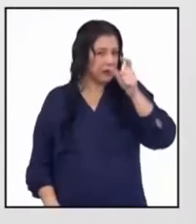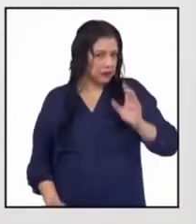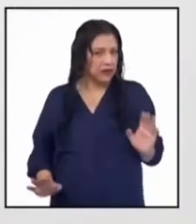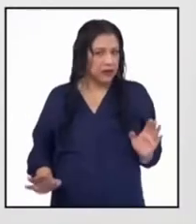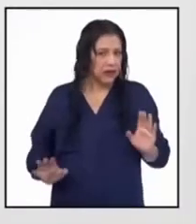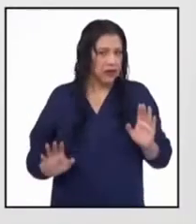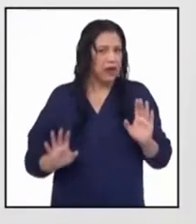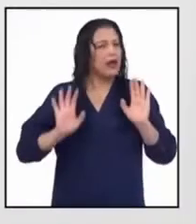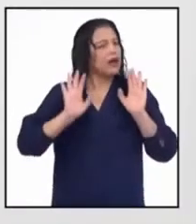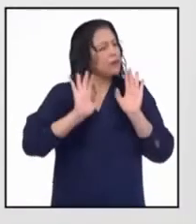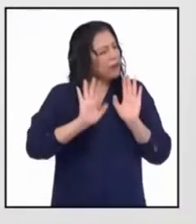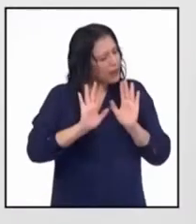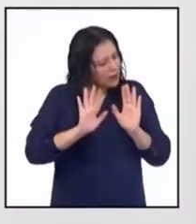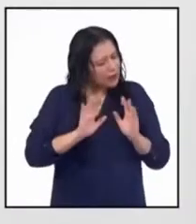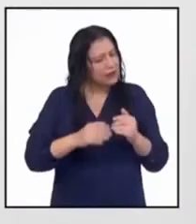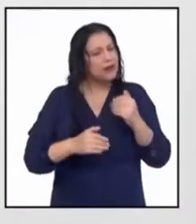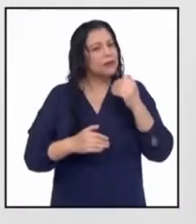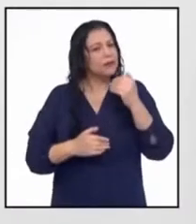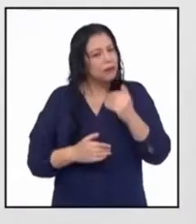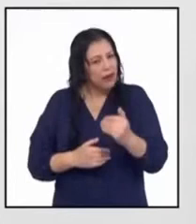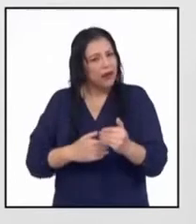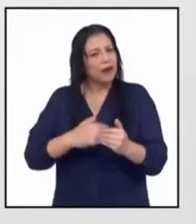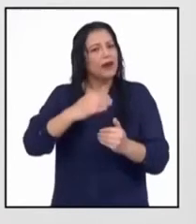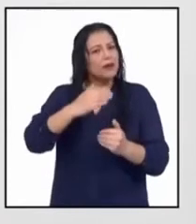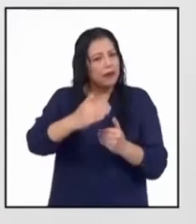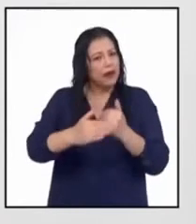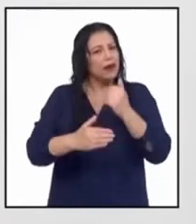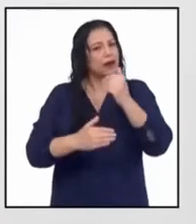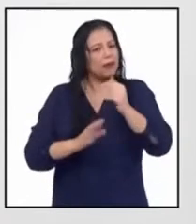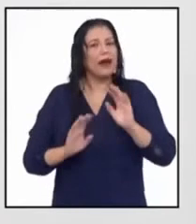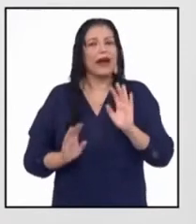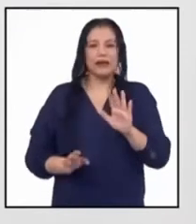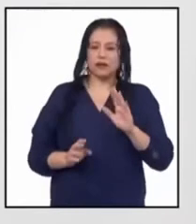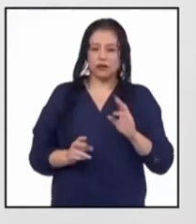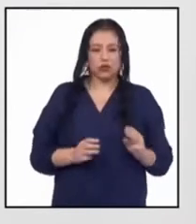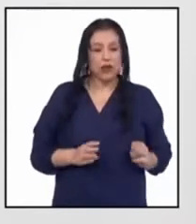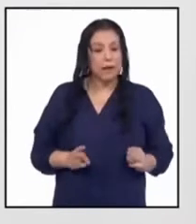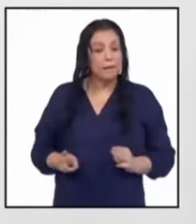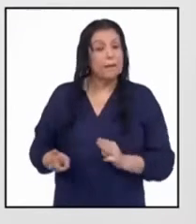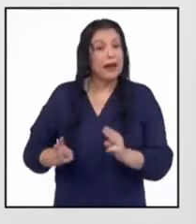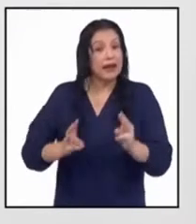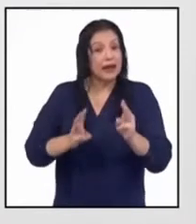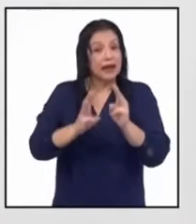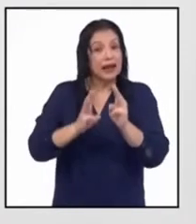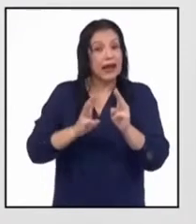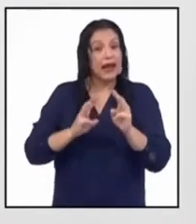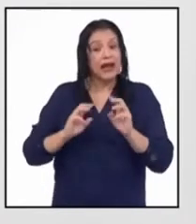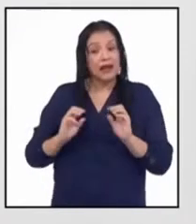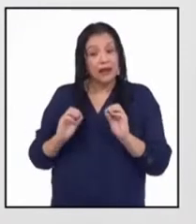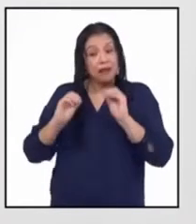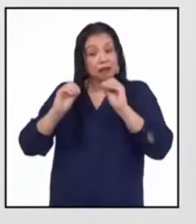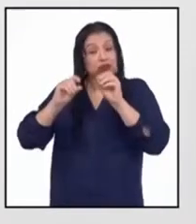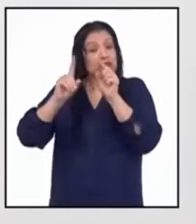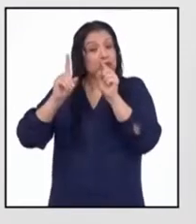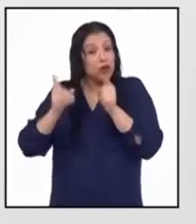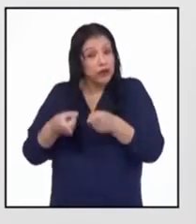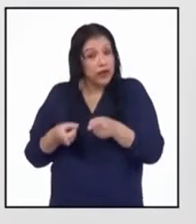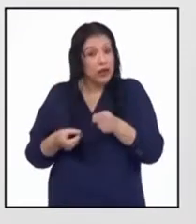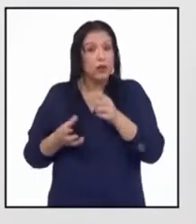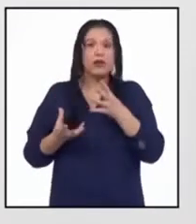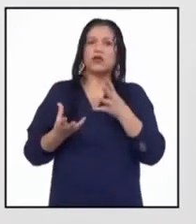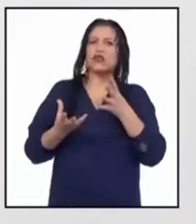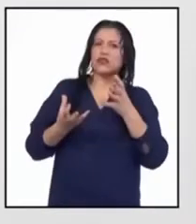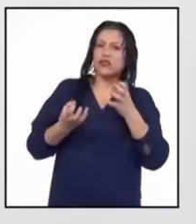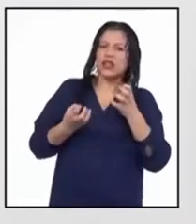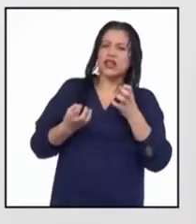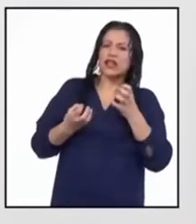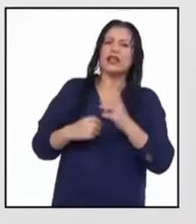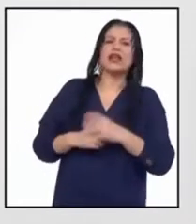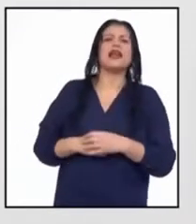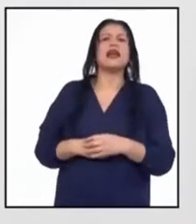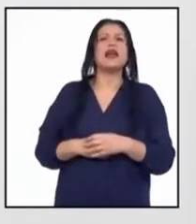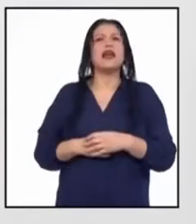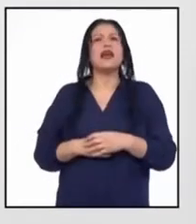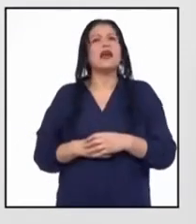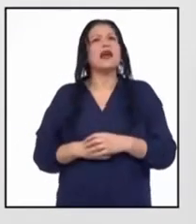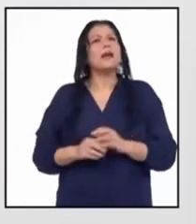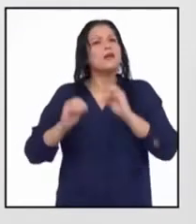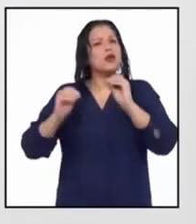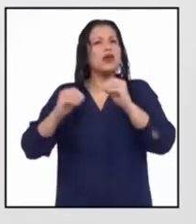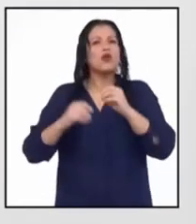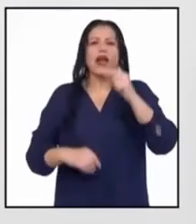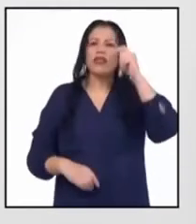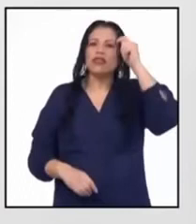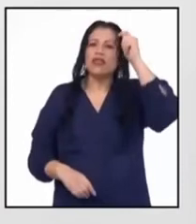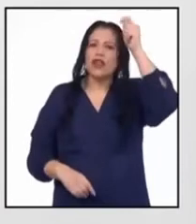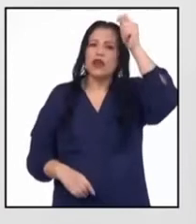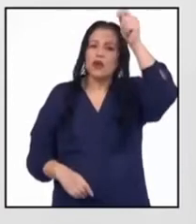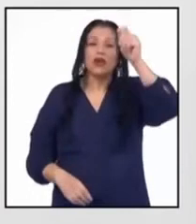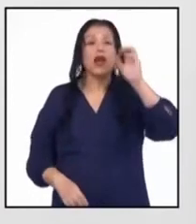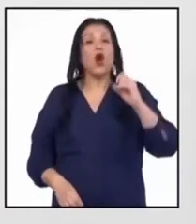paso a paso, Junior. Esta es una manera de citar cuando se quiere hacer referencia a una teoría o